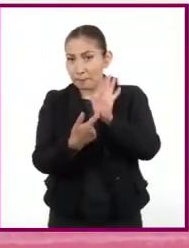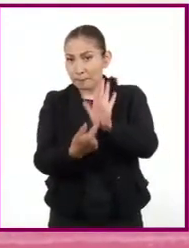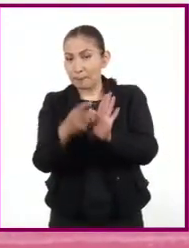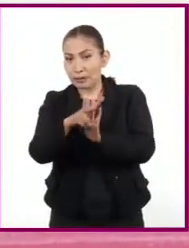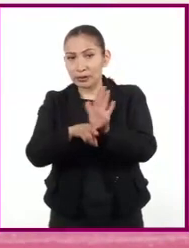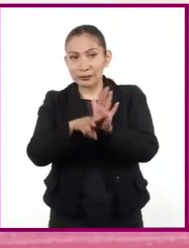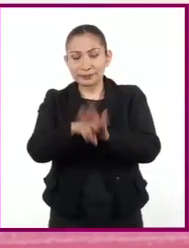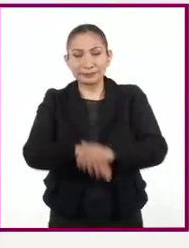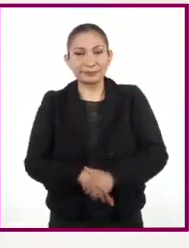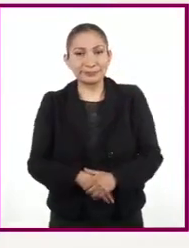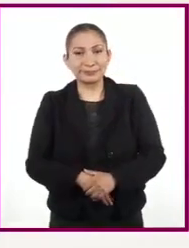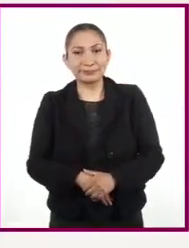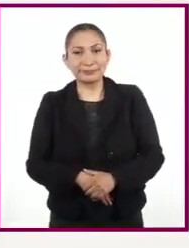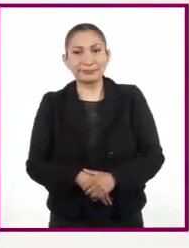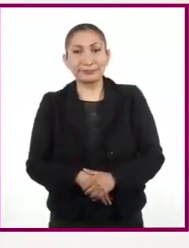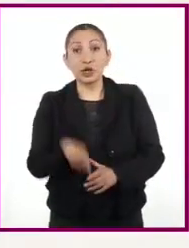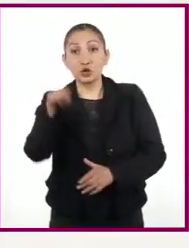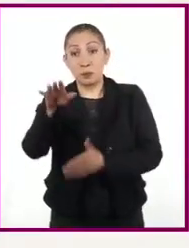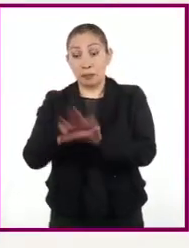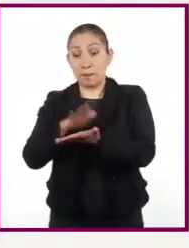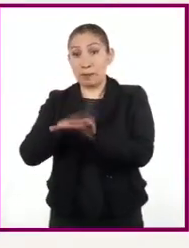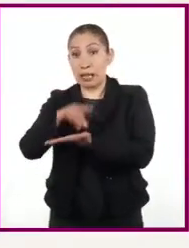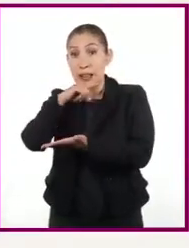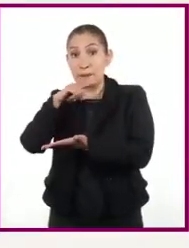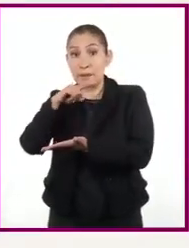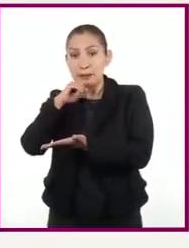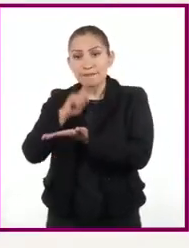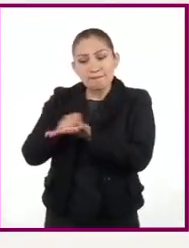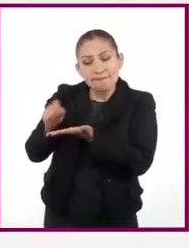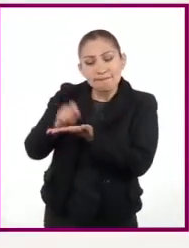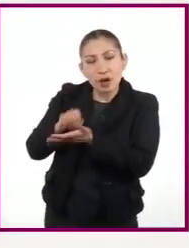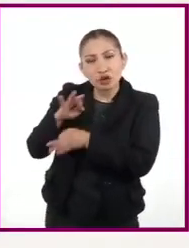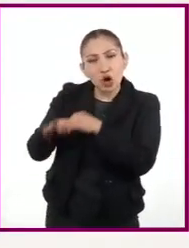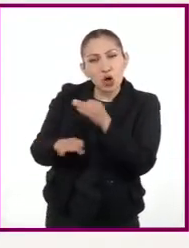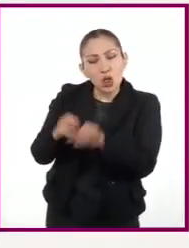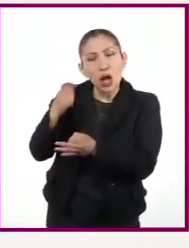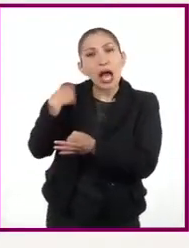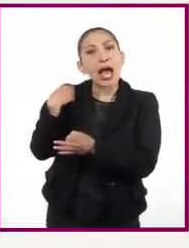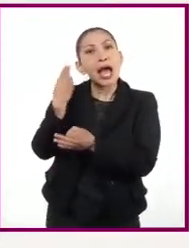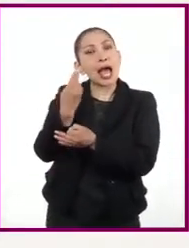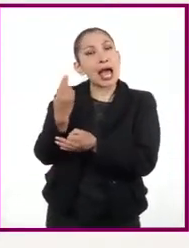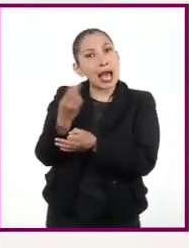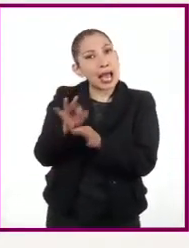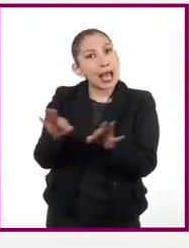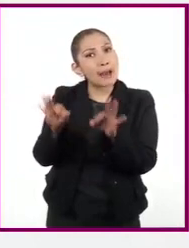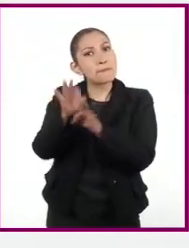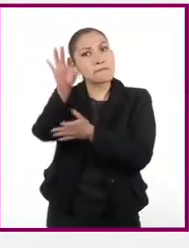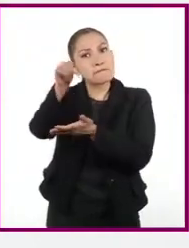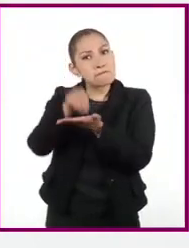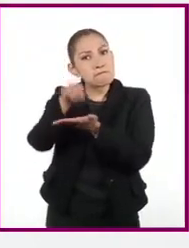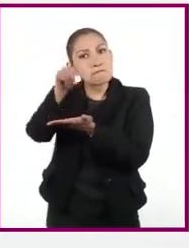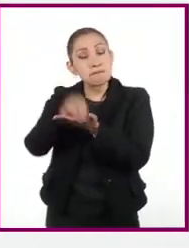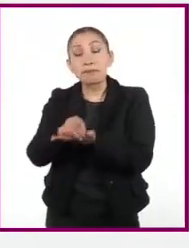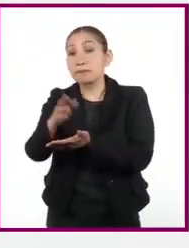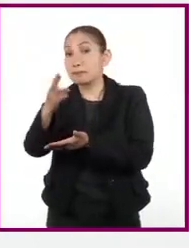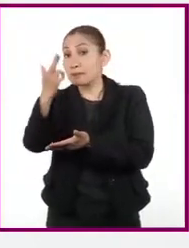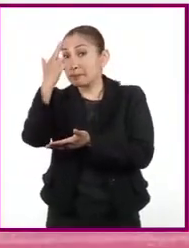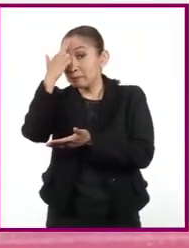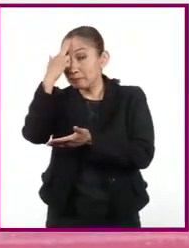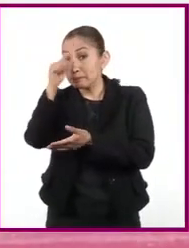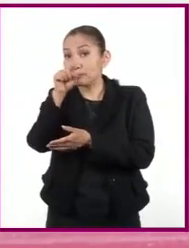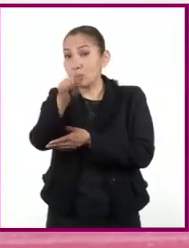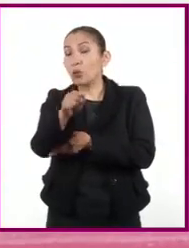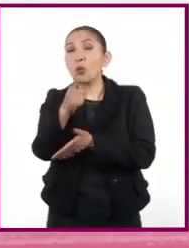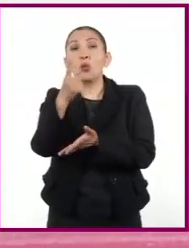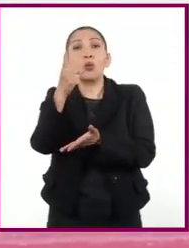el siguiente video. Tomen papel y lápiz y anoten todo aquello que consideren importante. Recuerden que